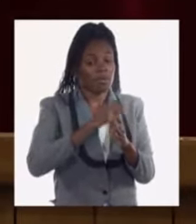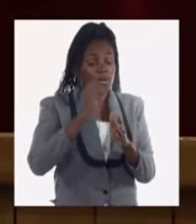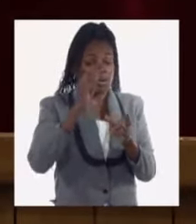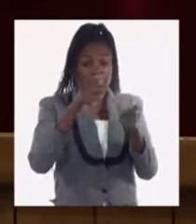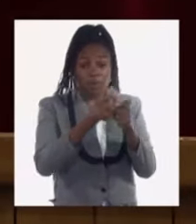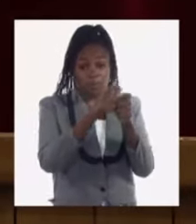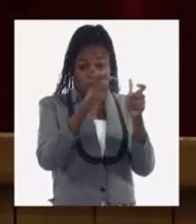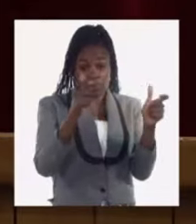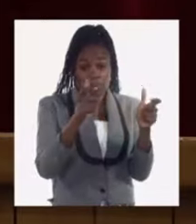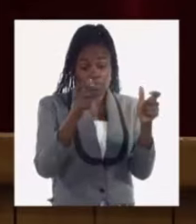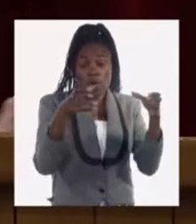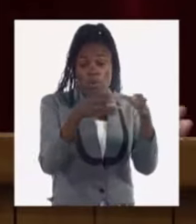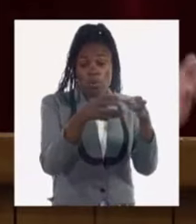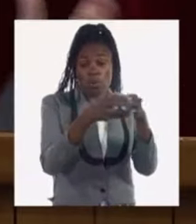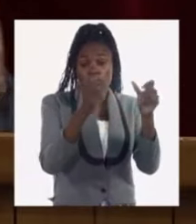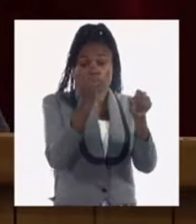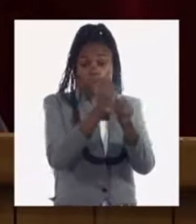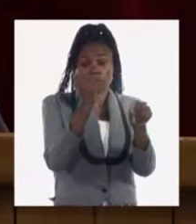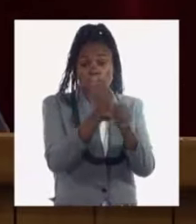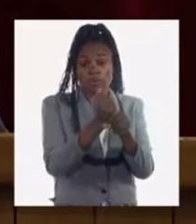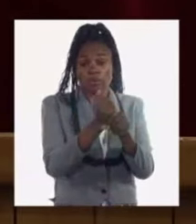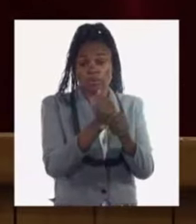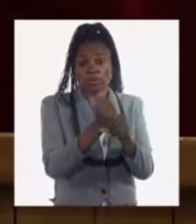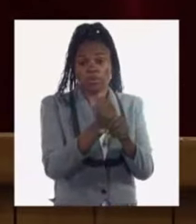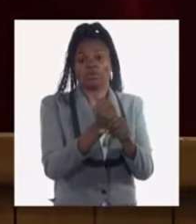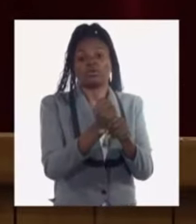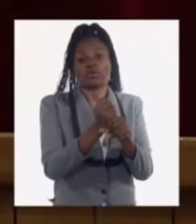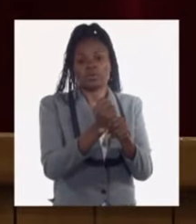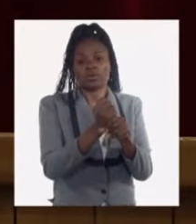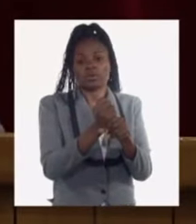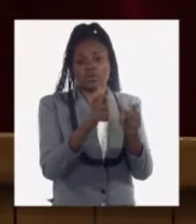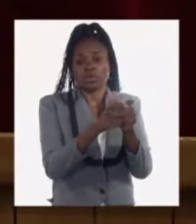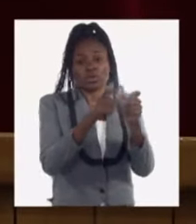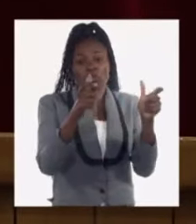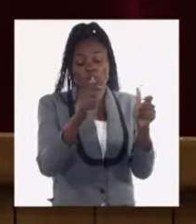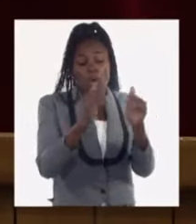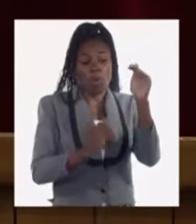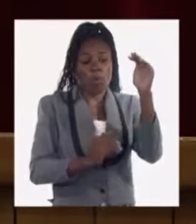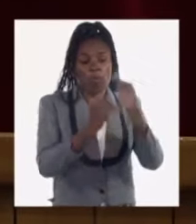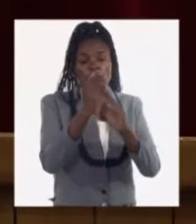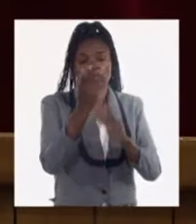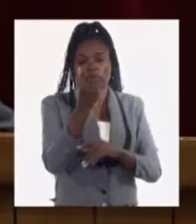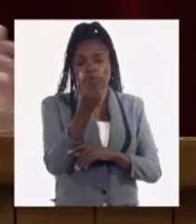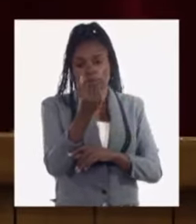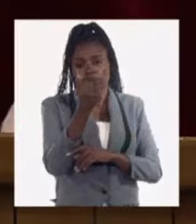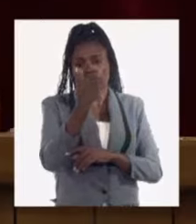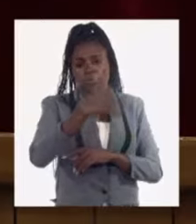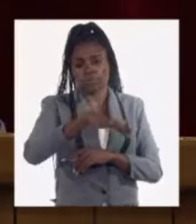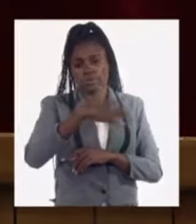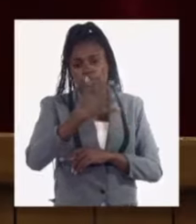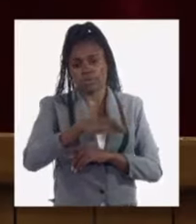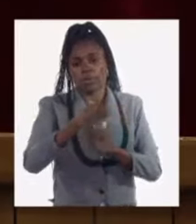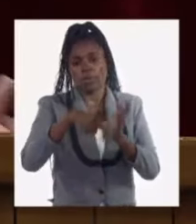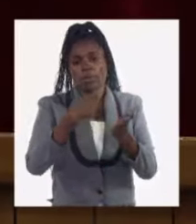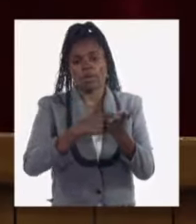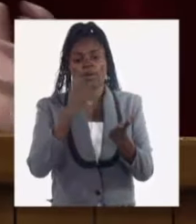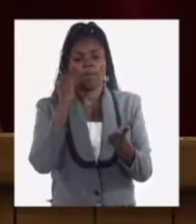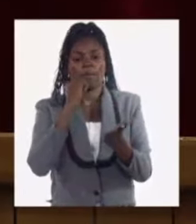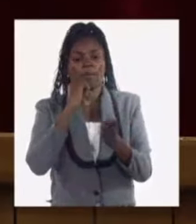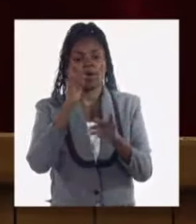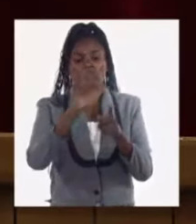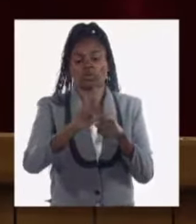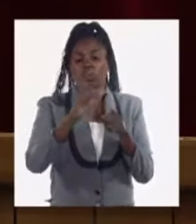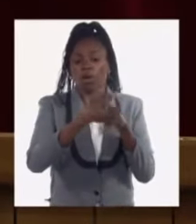de trabajo con un bajo rendimiento, bueno, es directamente proporcional al crecimiento de los precios. Eso es más costo. Tienes que pagar más, producen menos,